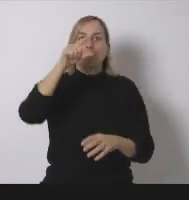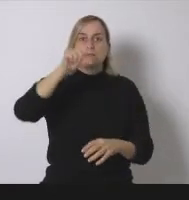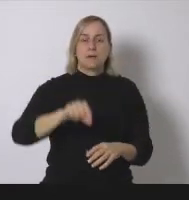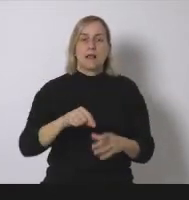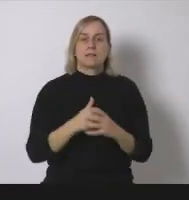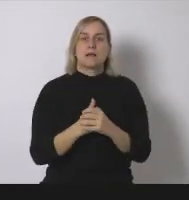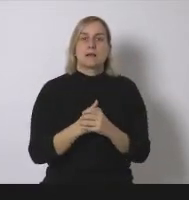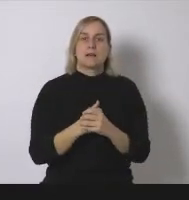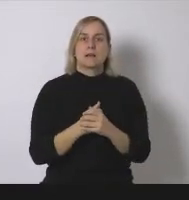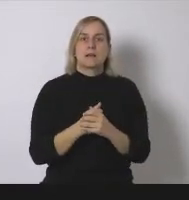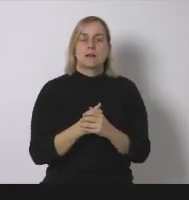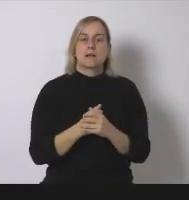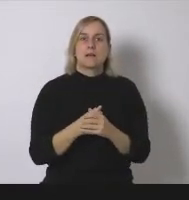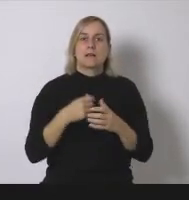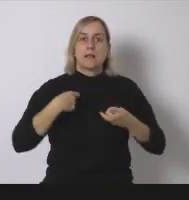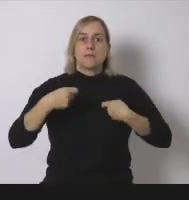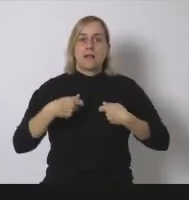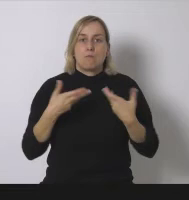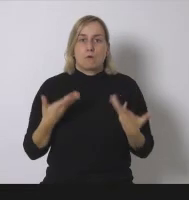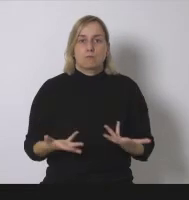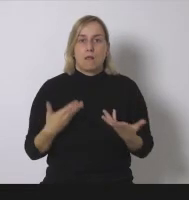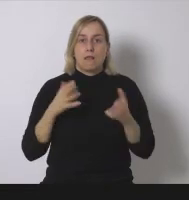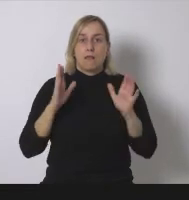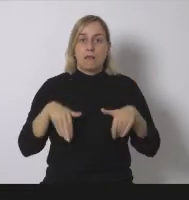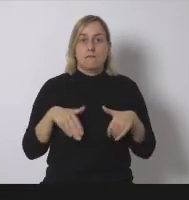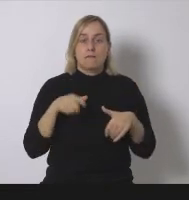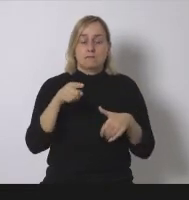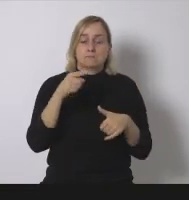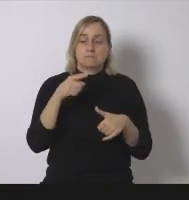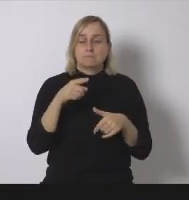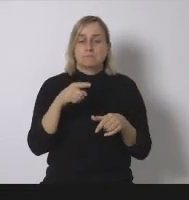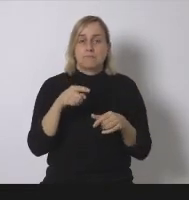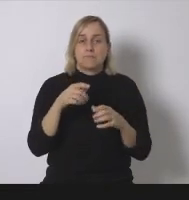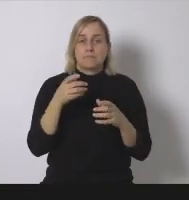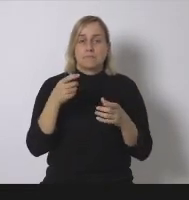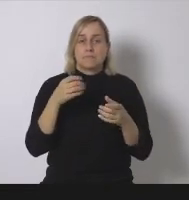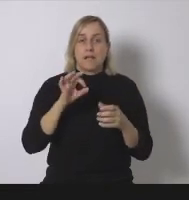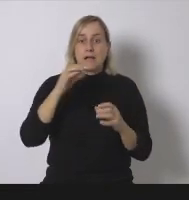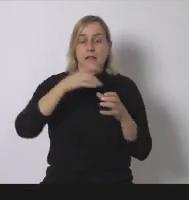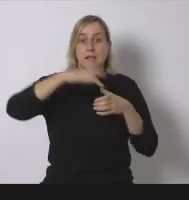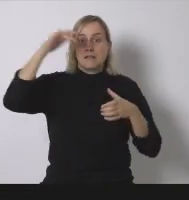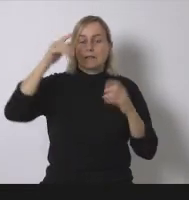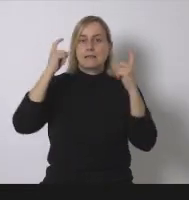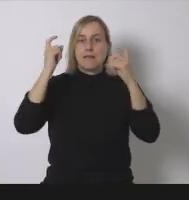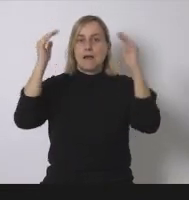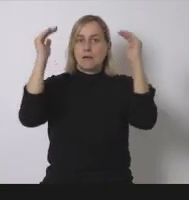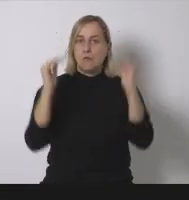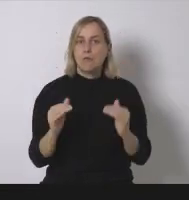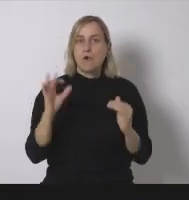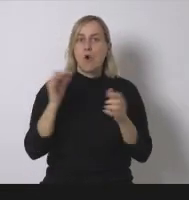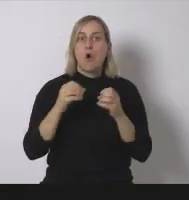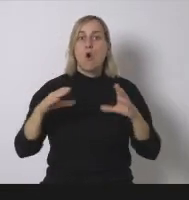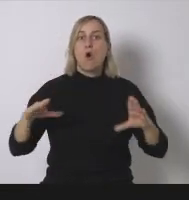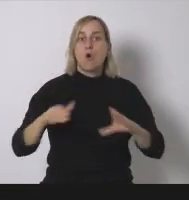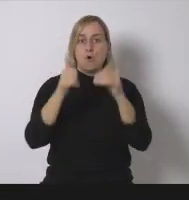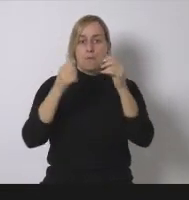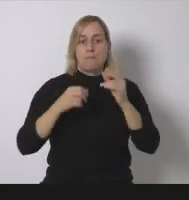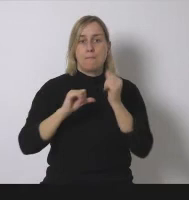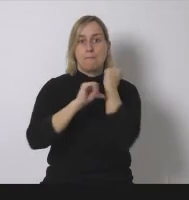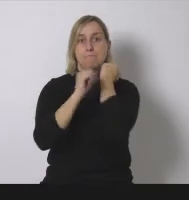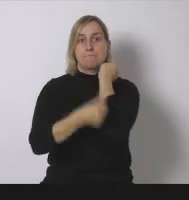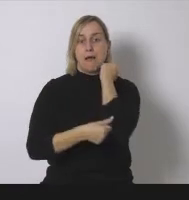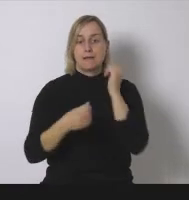pues reducir esas emisiones o desnuclearizar el parque de generación lo cual entiendo que es un objetivo razonable